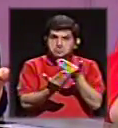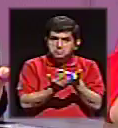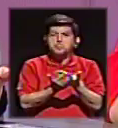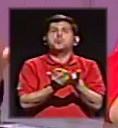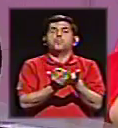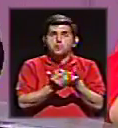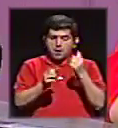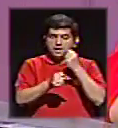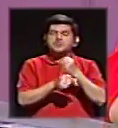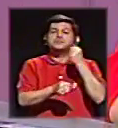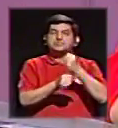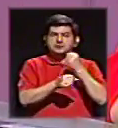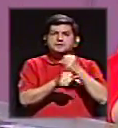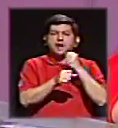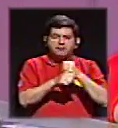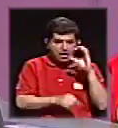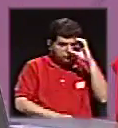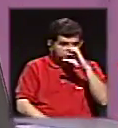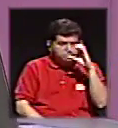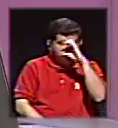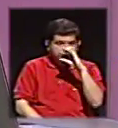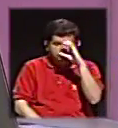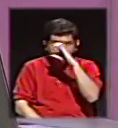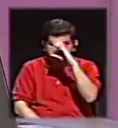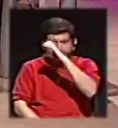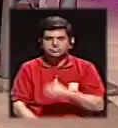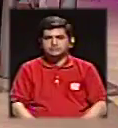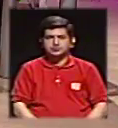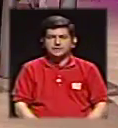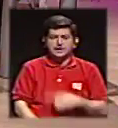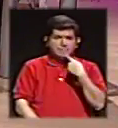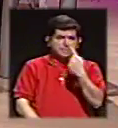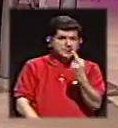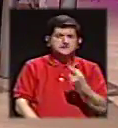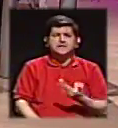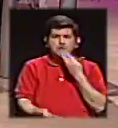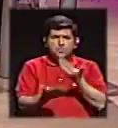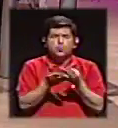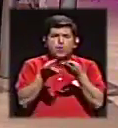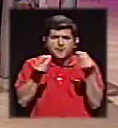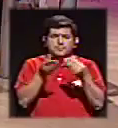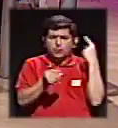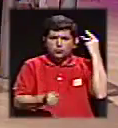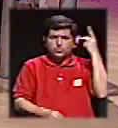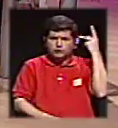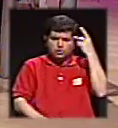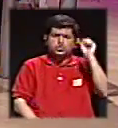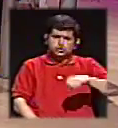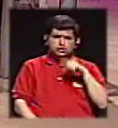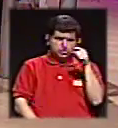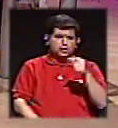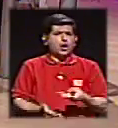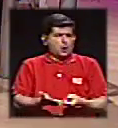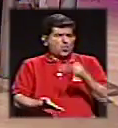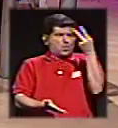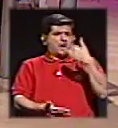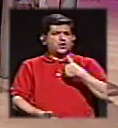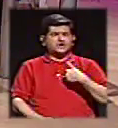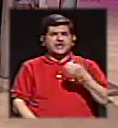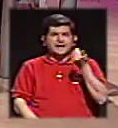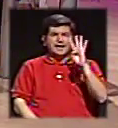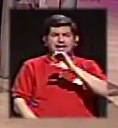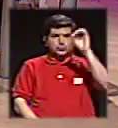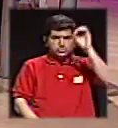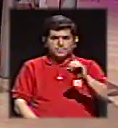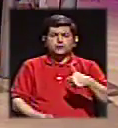trabajo de rastreo porque los datos era una mina, era una mina política, sin duda. O sea,